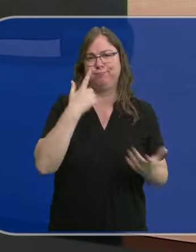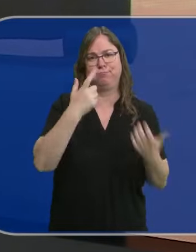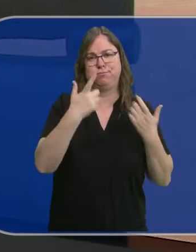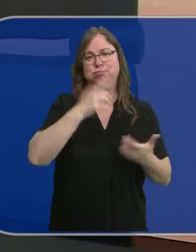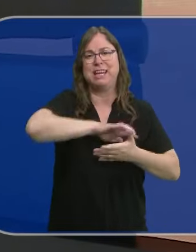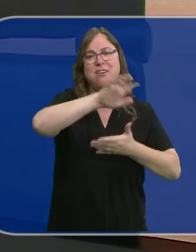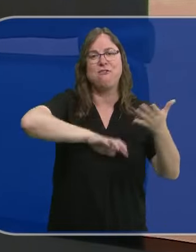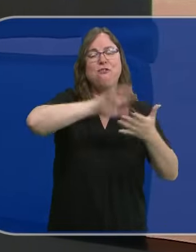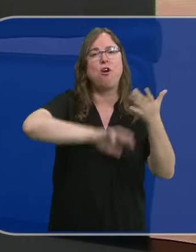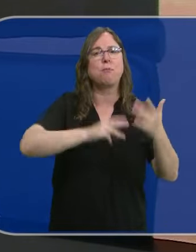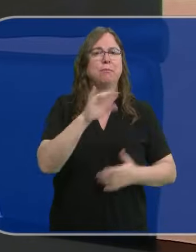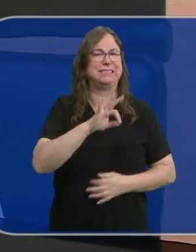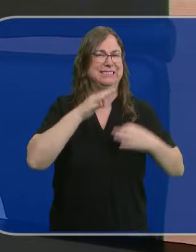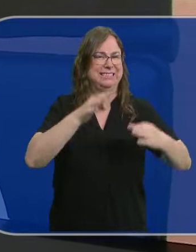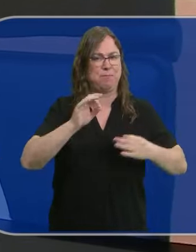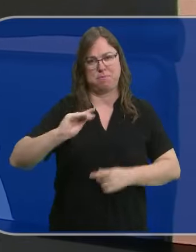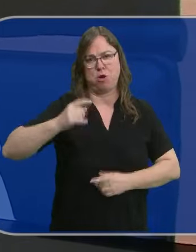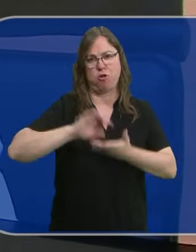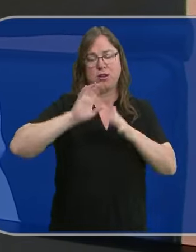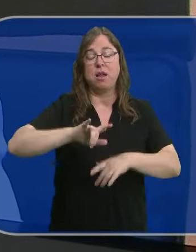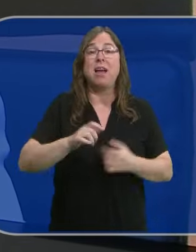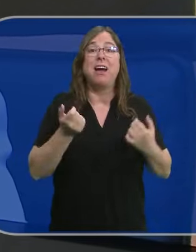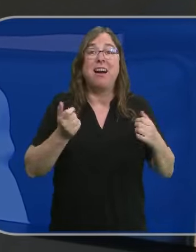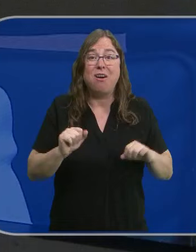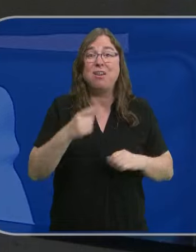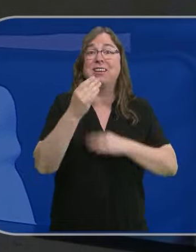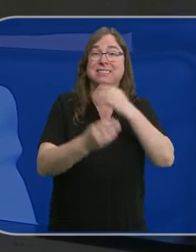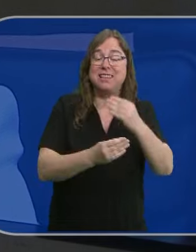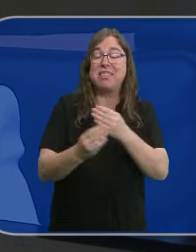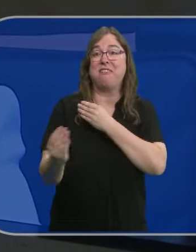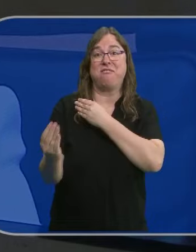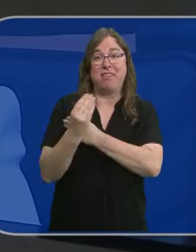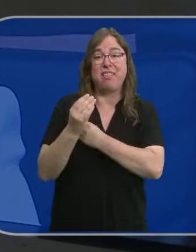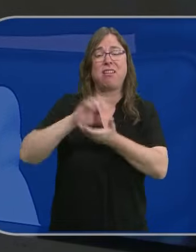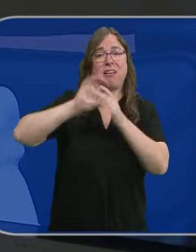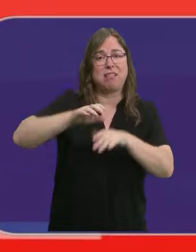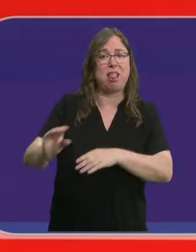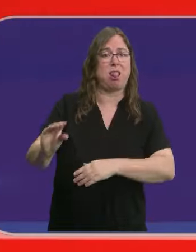publicación del informe PISA. Y todo asegura a pesar de la escasa financiación del gobierno central.